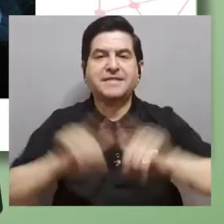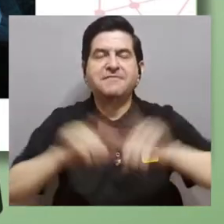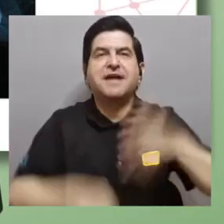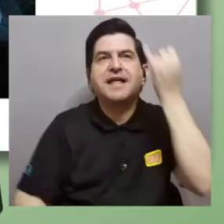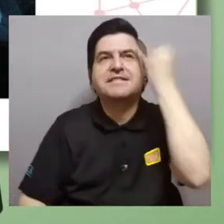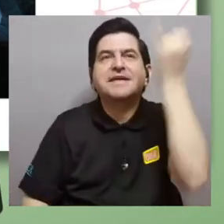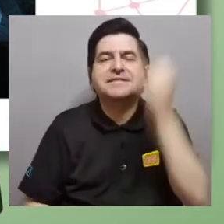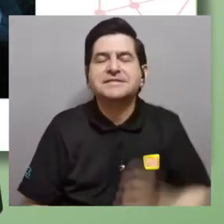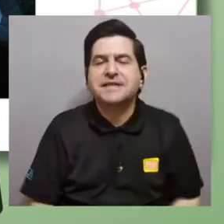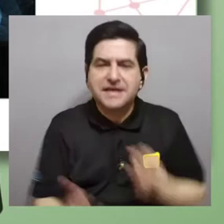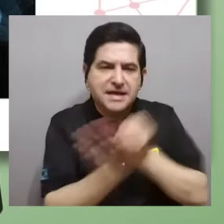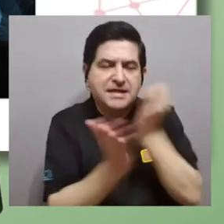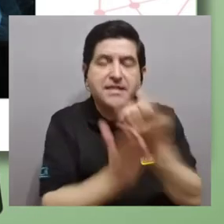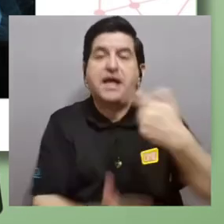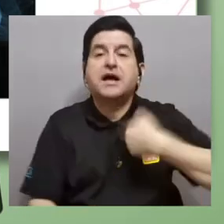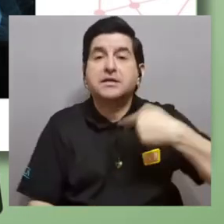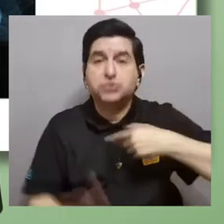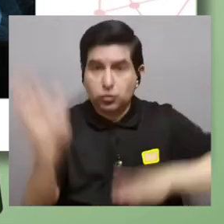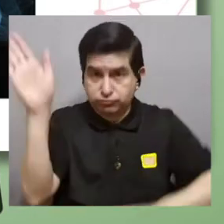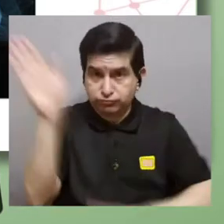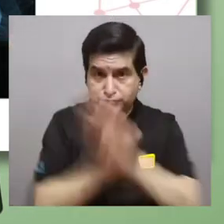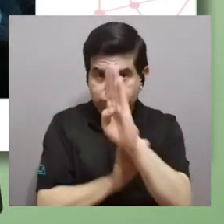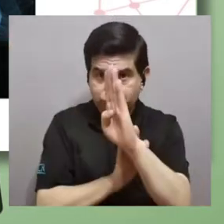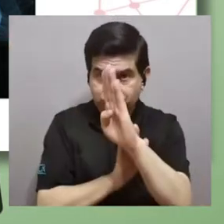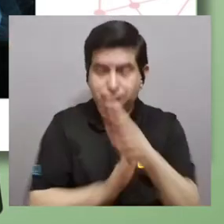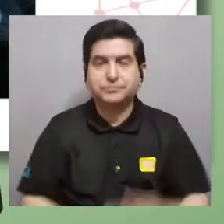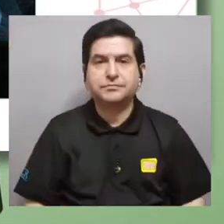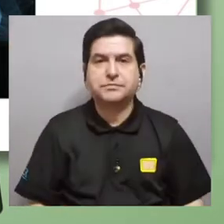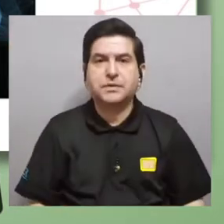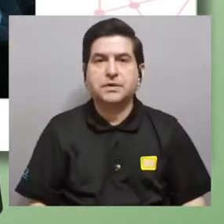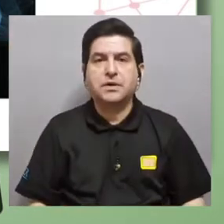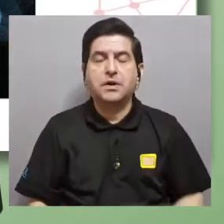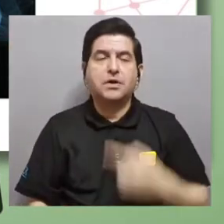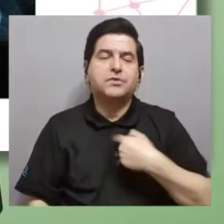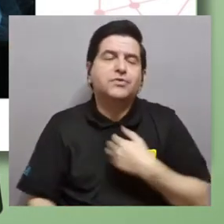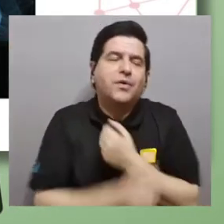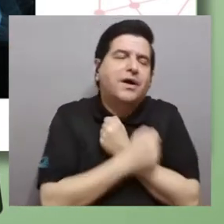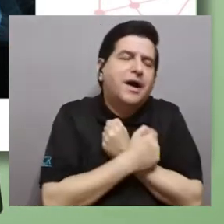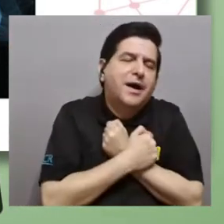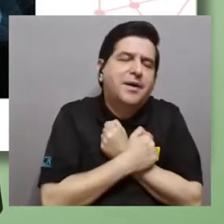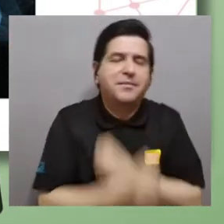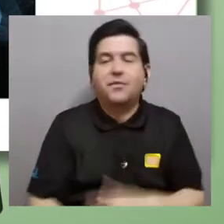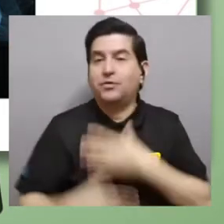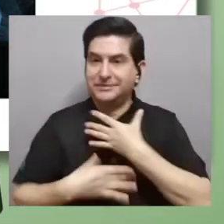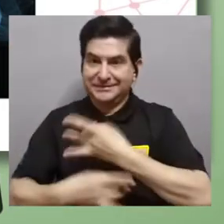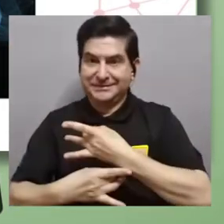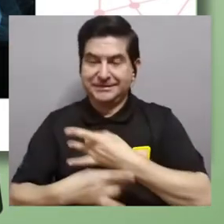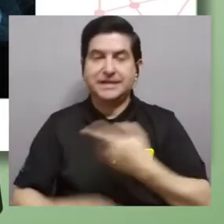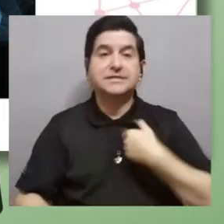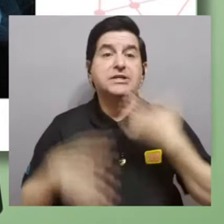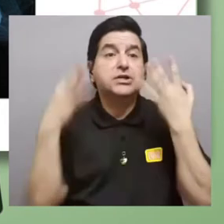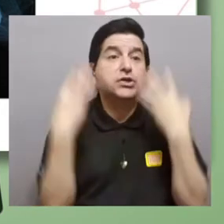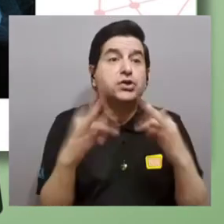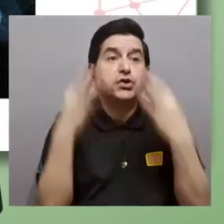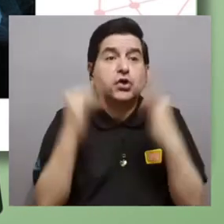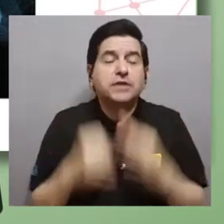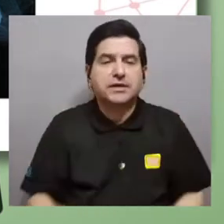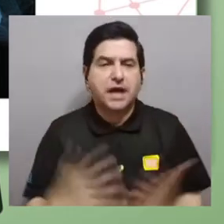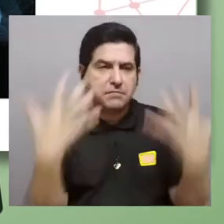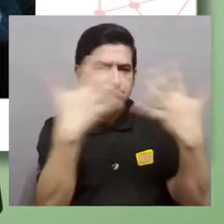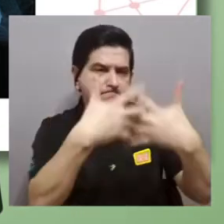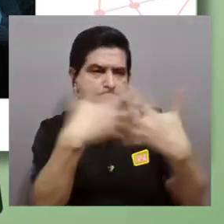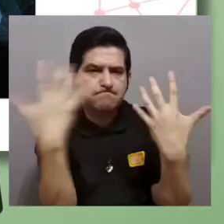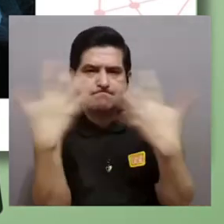encima, las líneas de investigación que me ha tocado desarrollar, por amor, por pasión, y en las cuales he